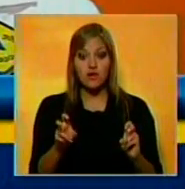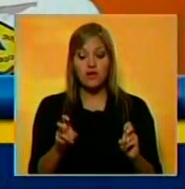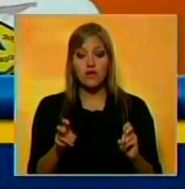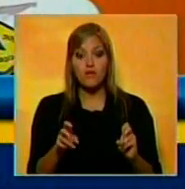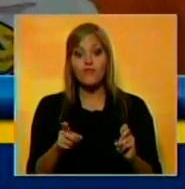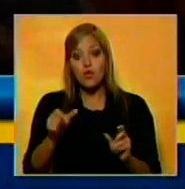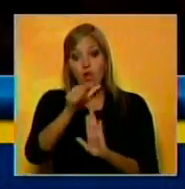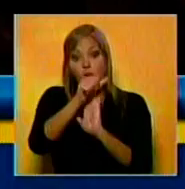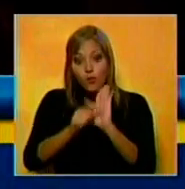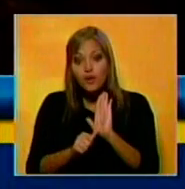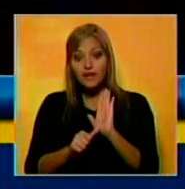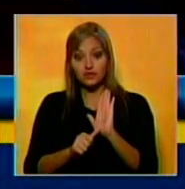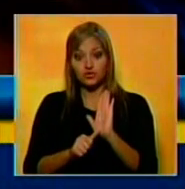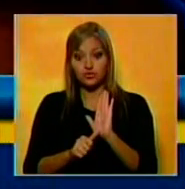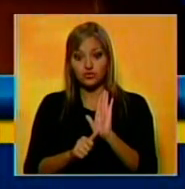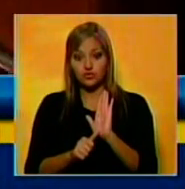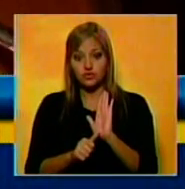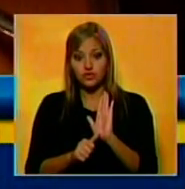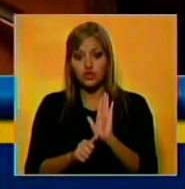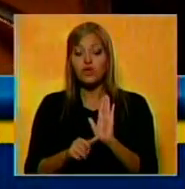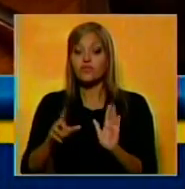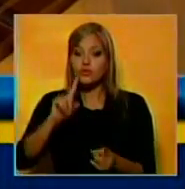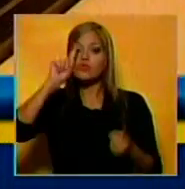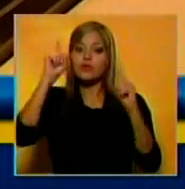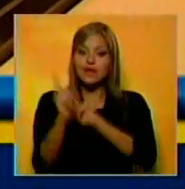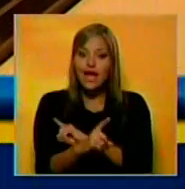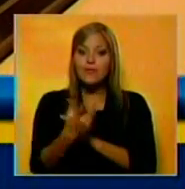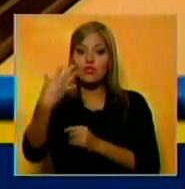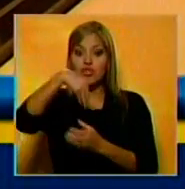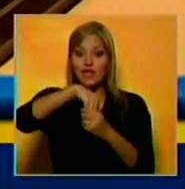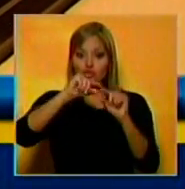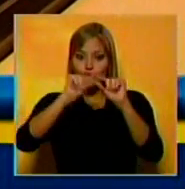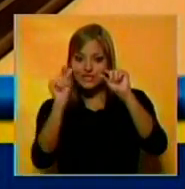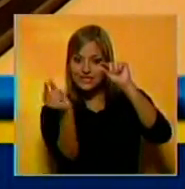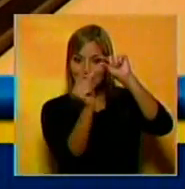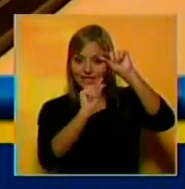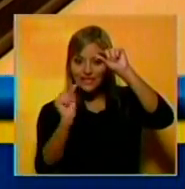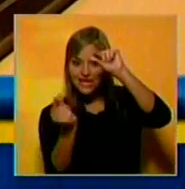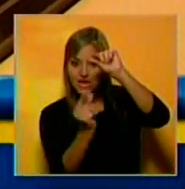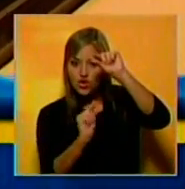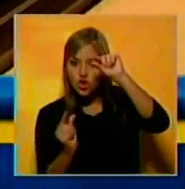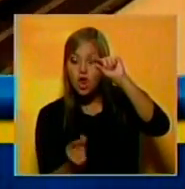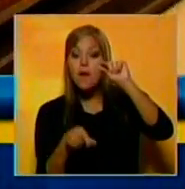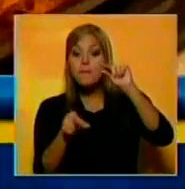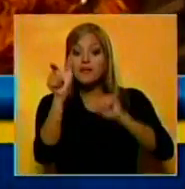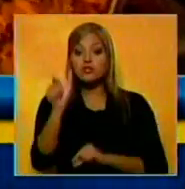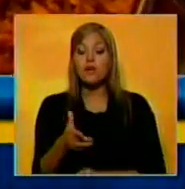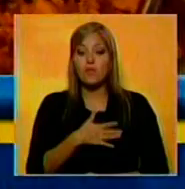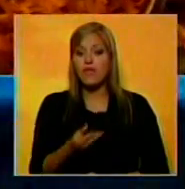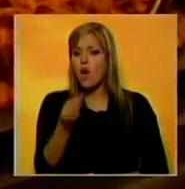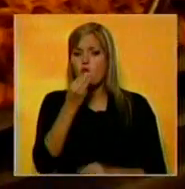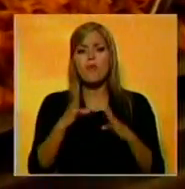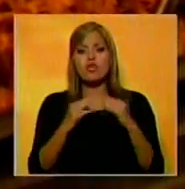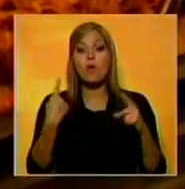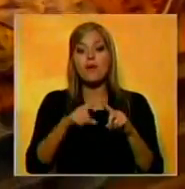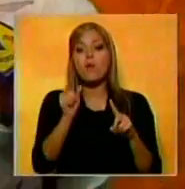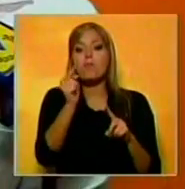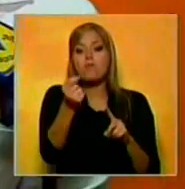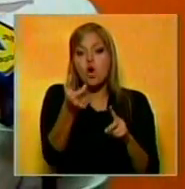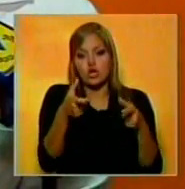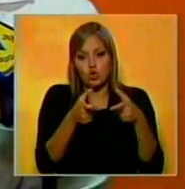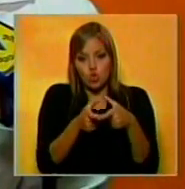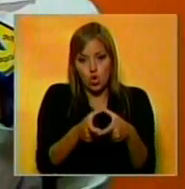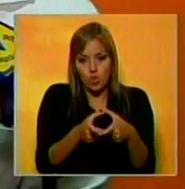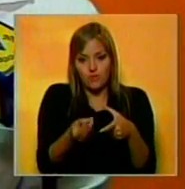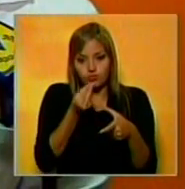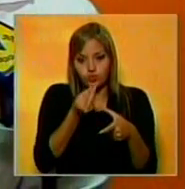con una cirugía. Hacemos unas modificaciones intestinales y hacemos que el paciente coma de todo pero en pocas cantidades.